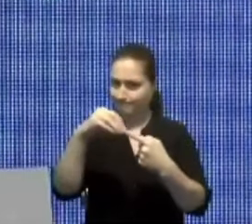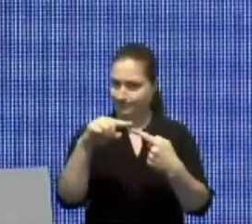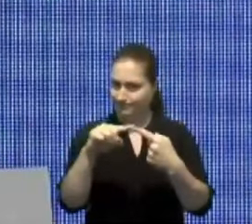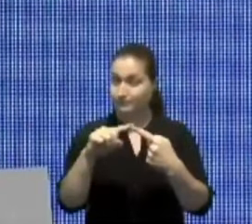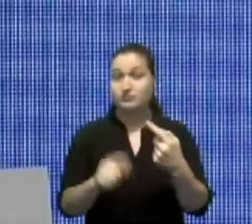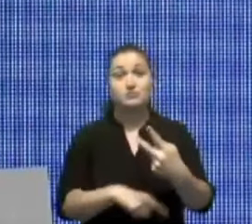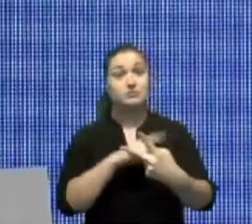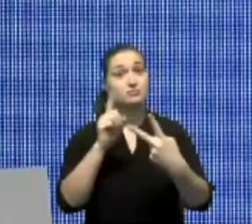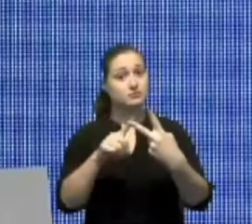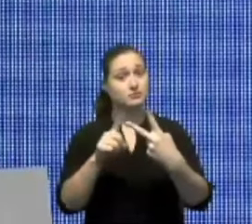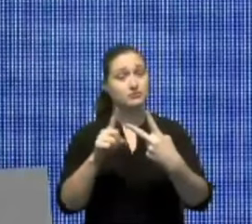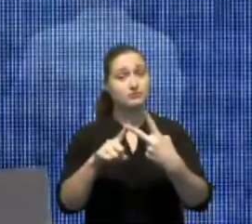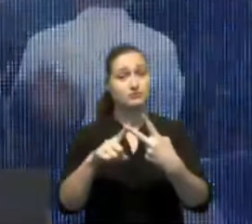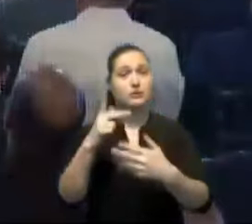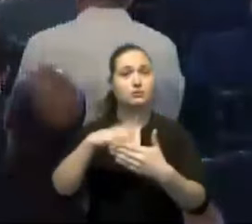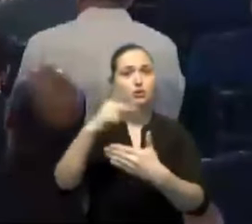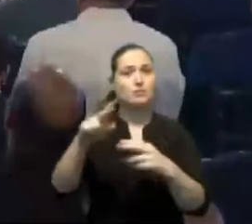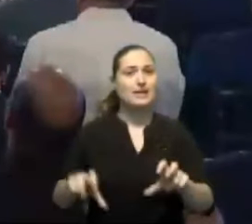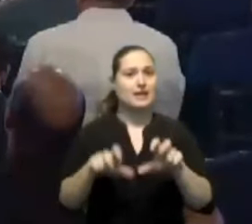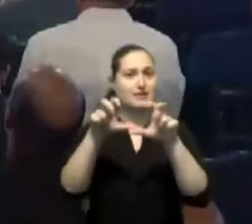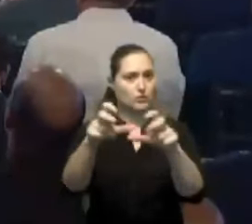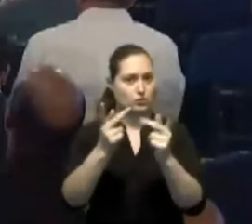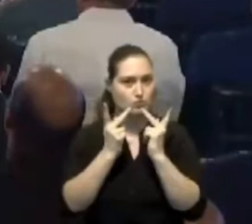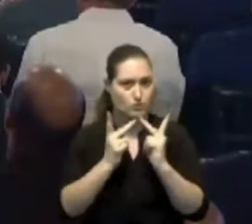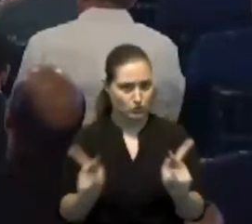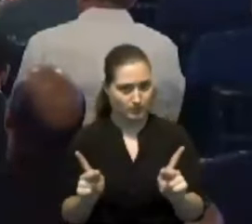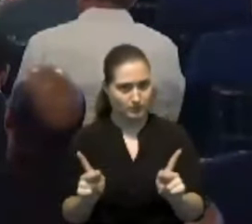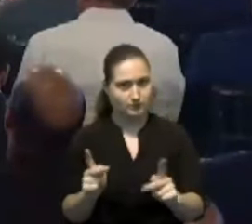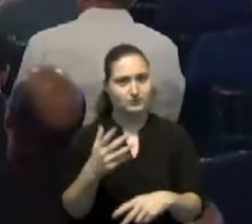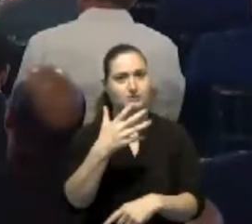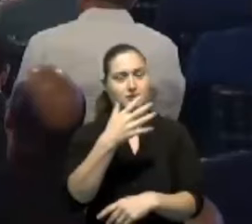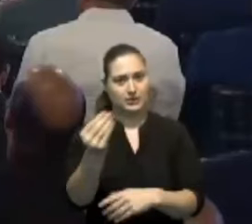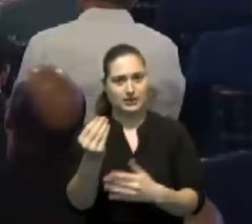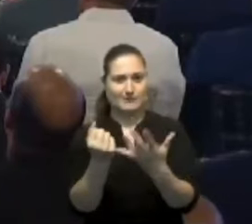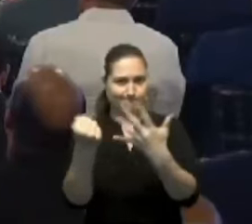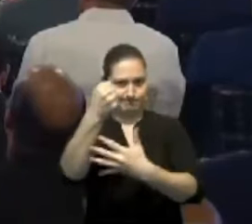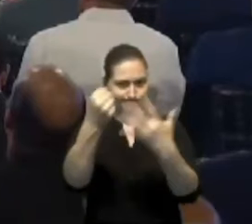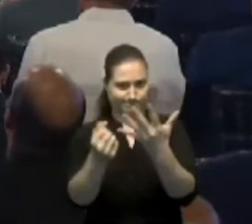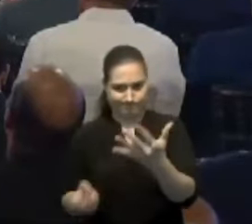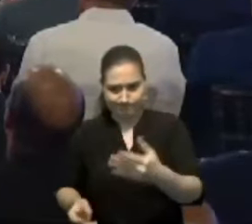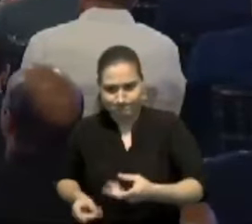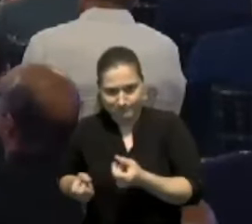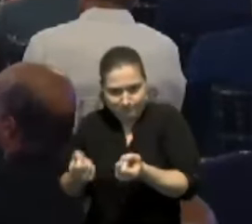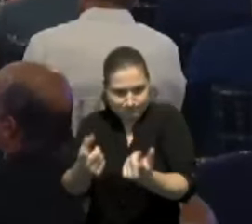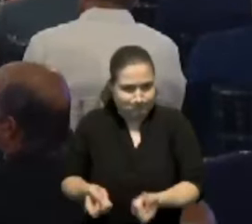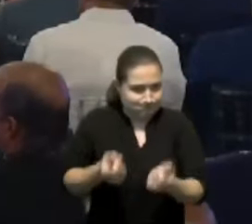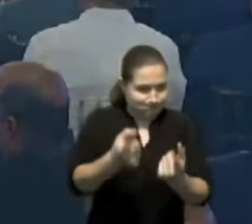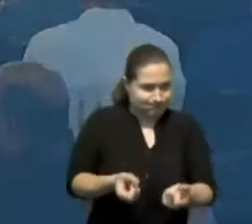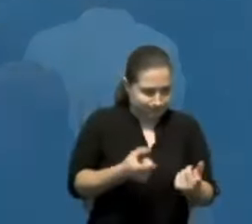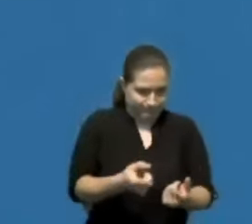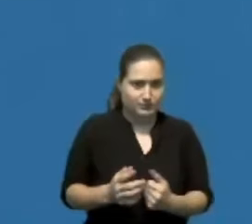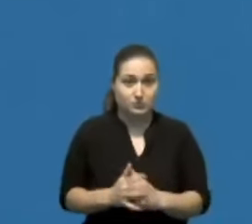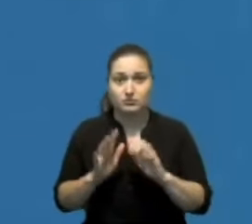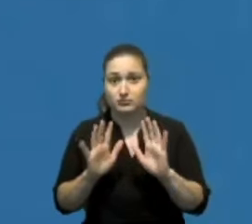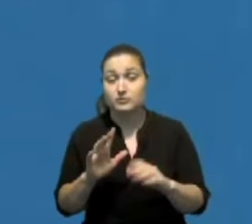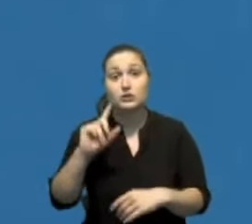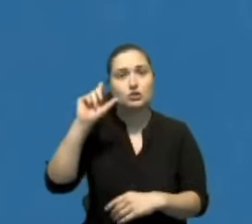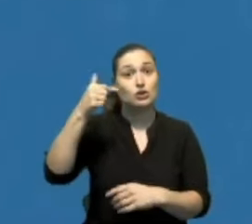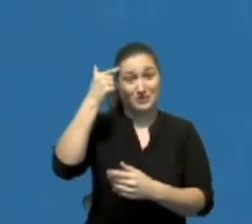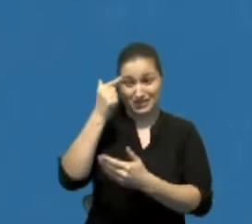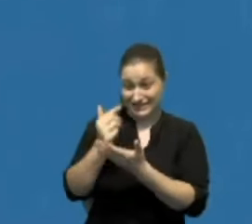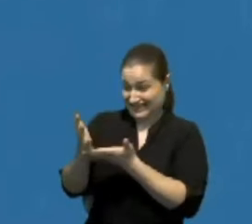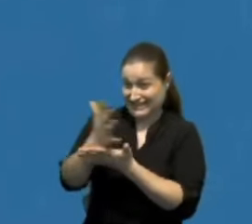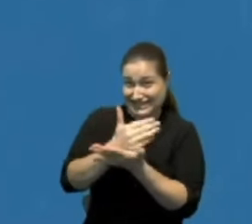ver con el programa de inversión pública y gastos priorizados. Aumentar los ingresos del gobierno es